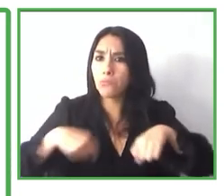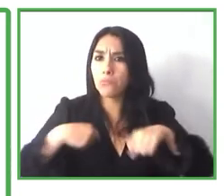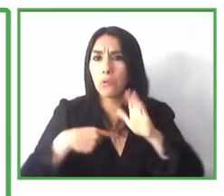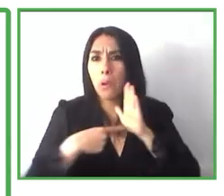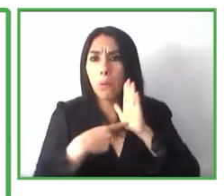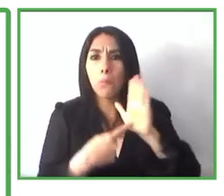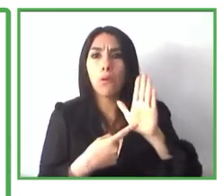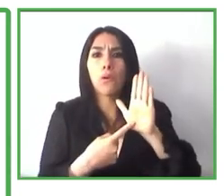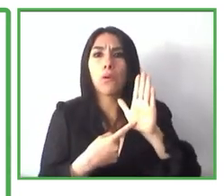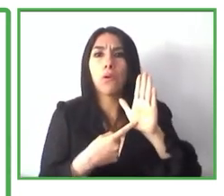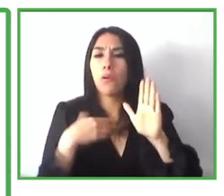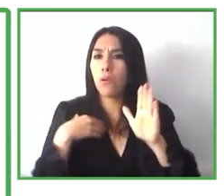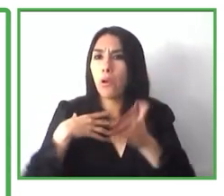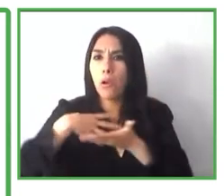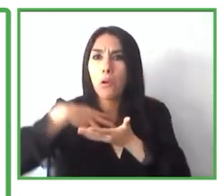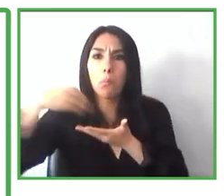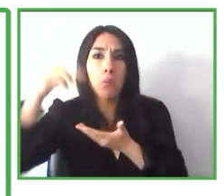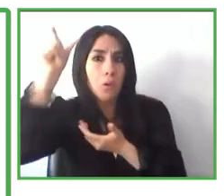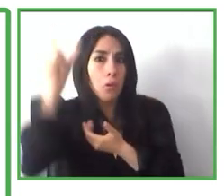sin prejuicios.